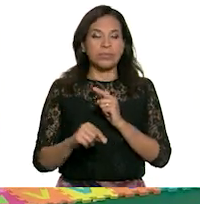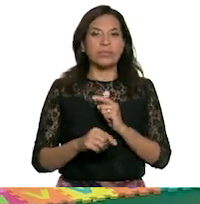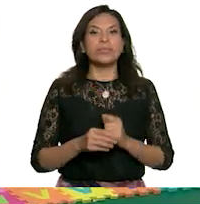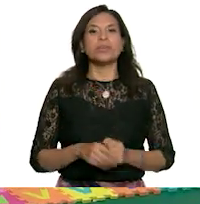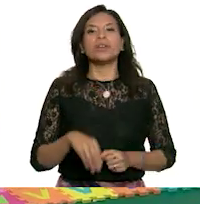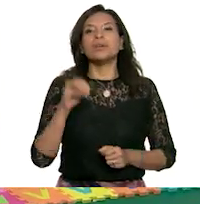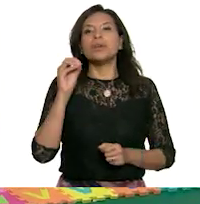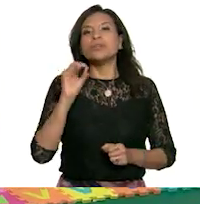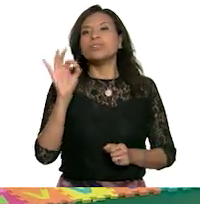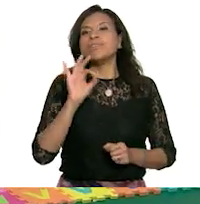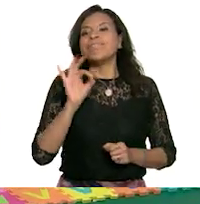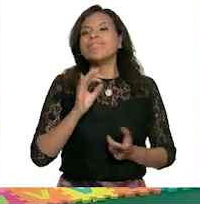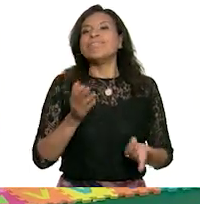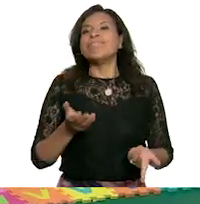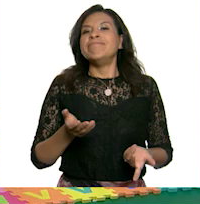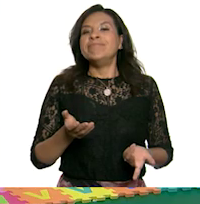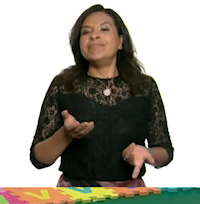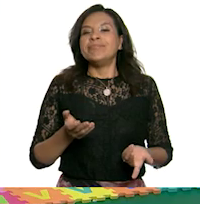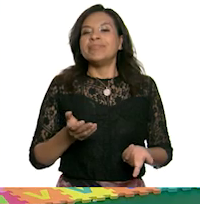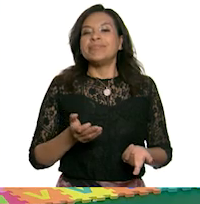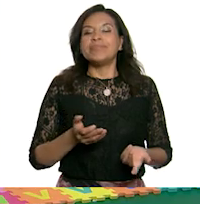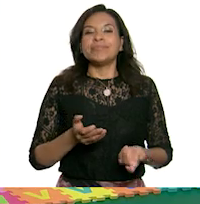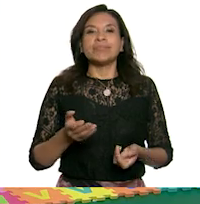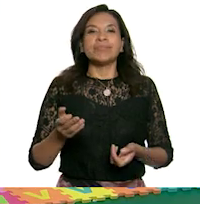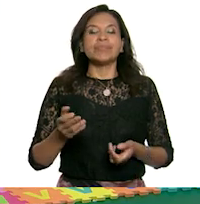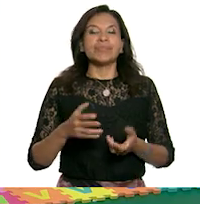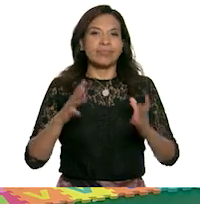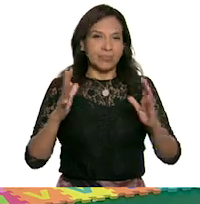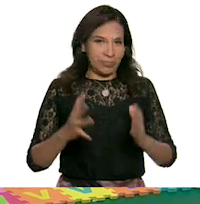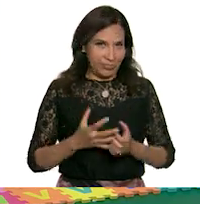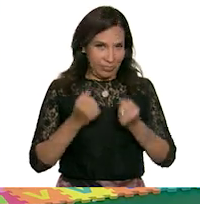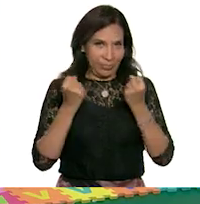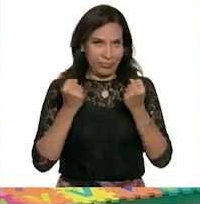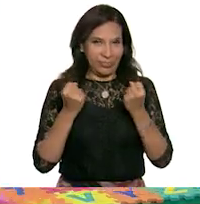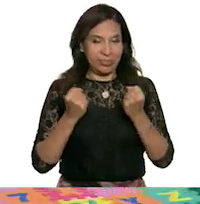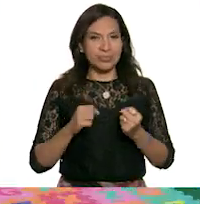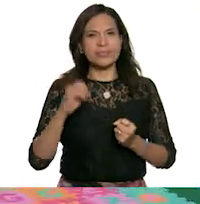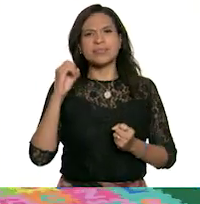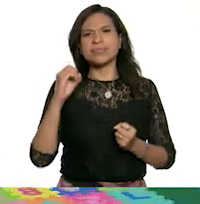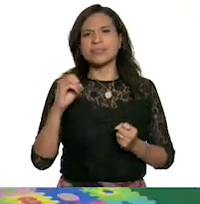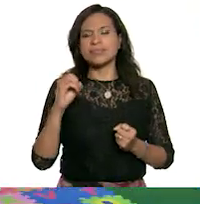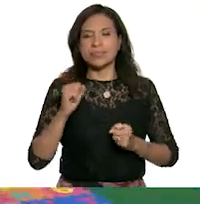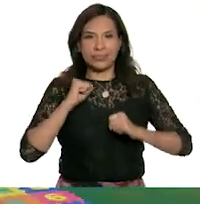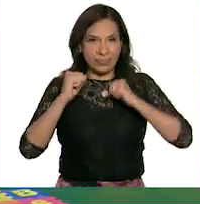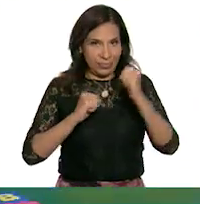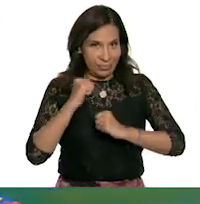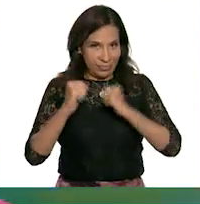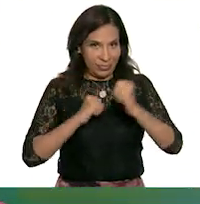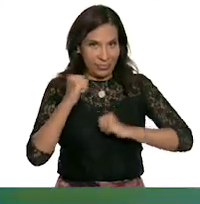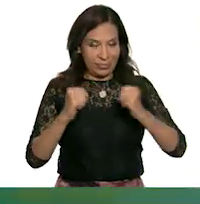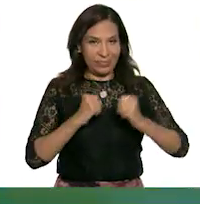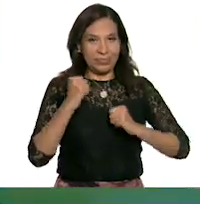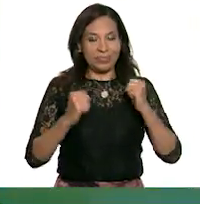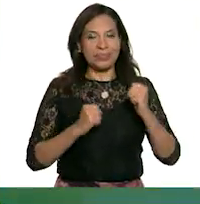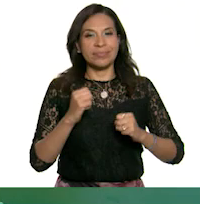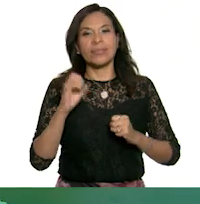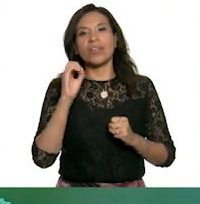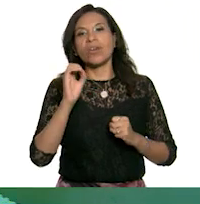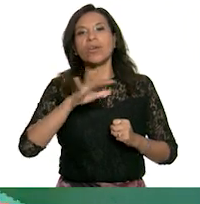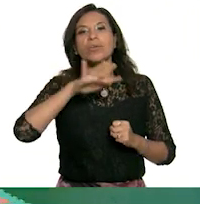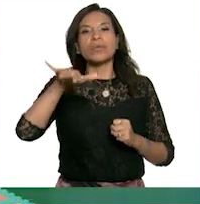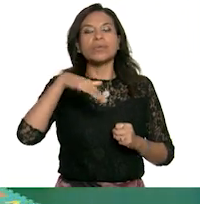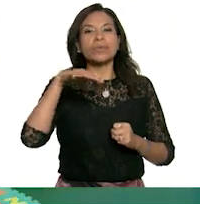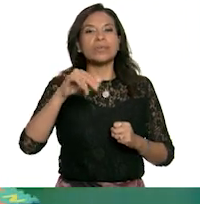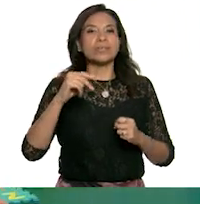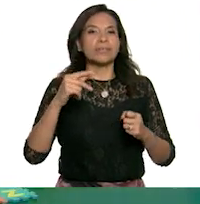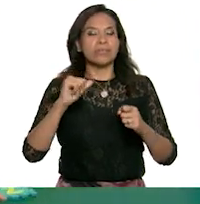o si te pones a salvo o corres o buscas